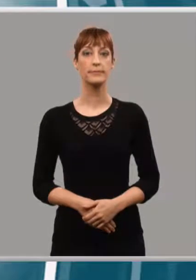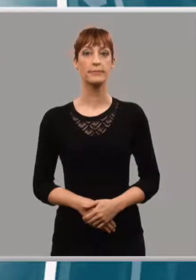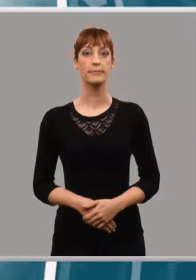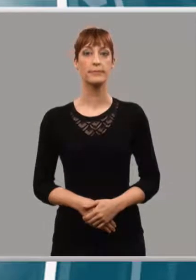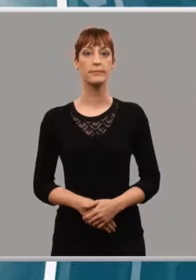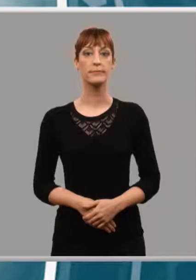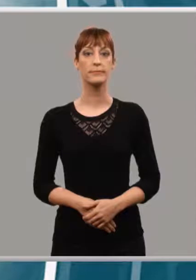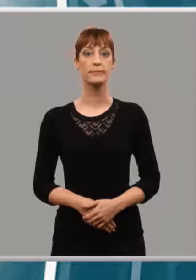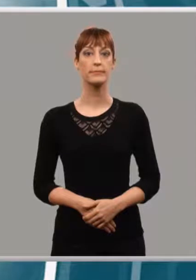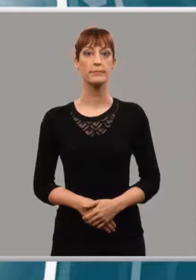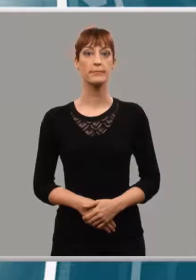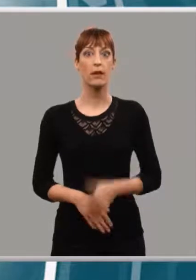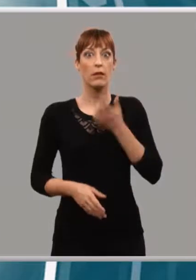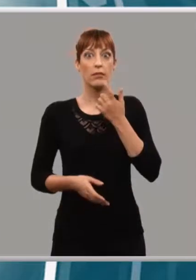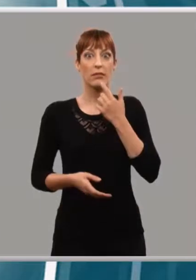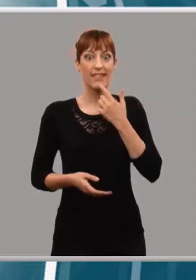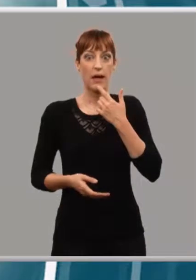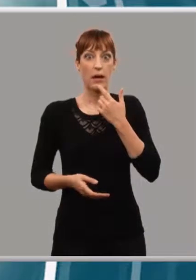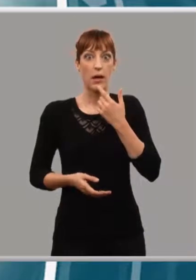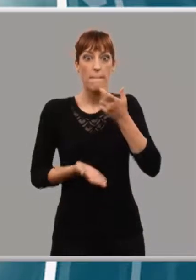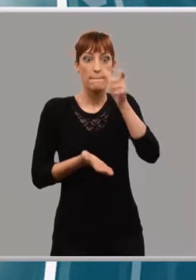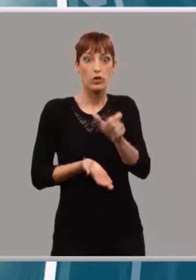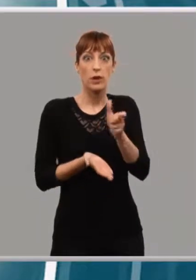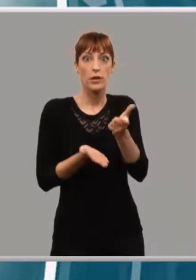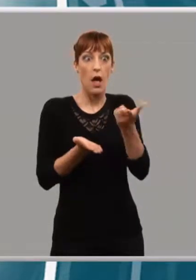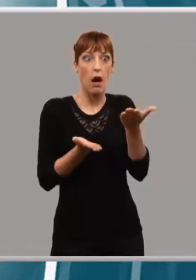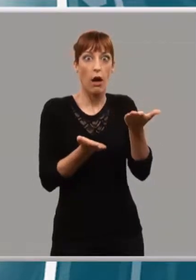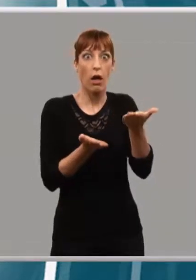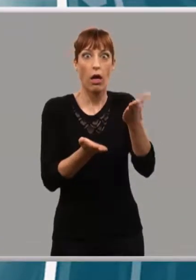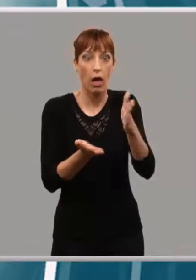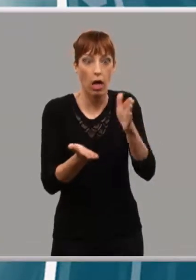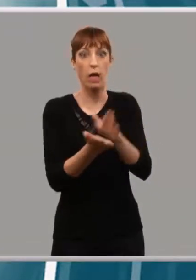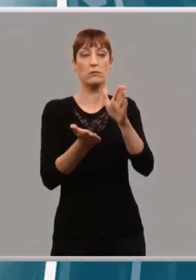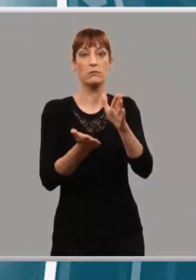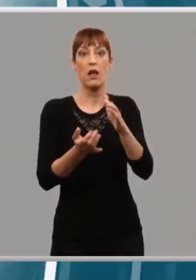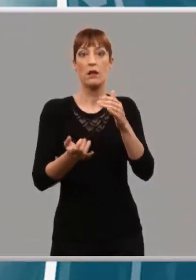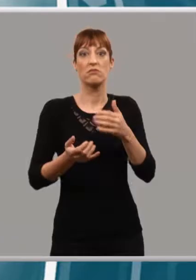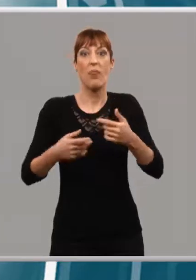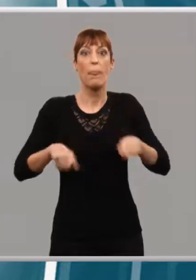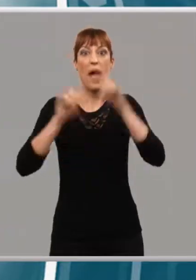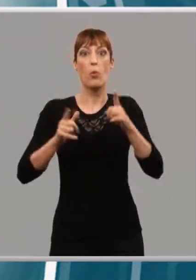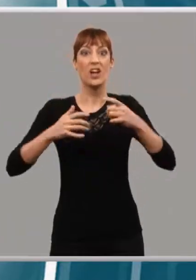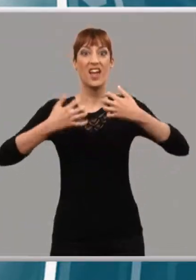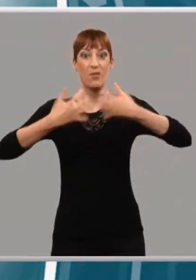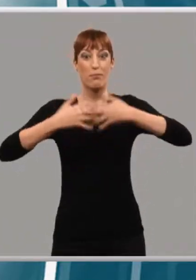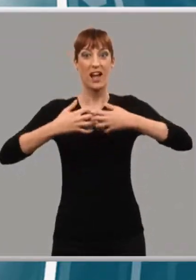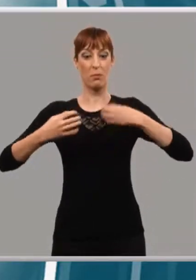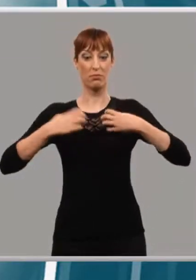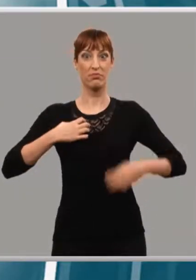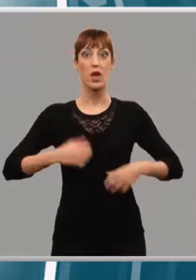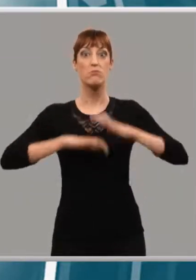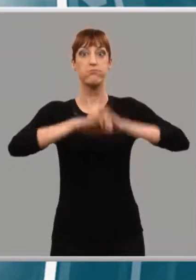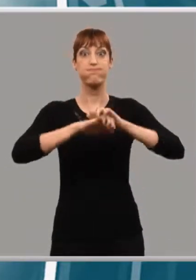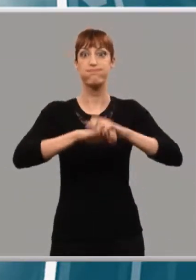Una persona que la ves que se te va, que se te va, que se te va y que no puedes hacer nada, ni desfibrilador ni nada y se nos fue. Atendió al hombre que falleció el pasado sábado cuando